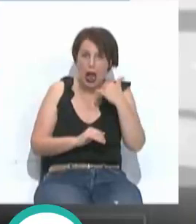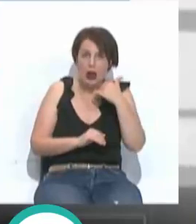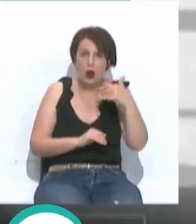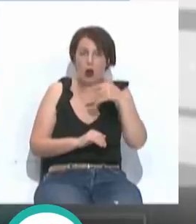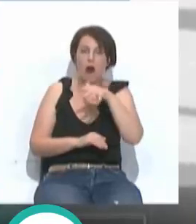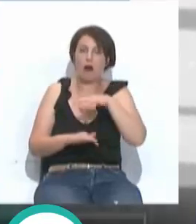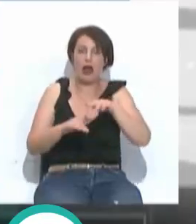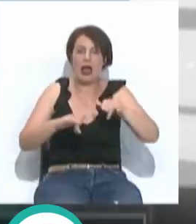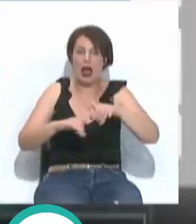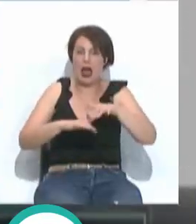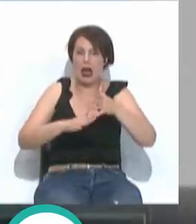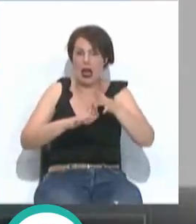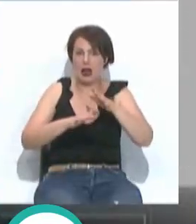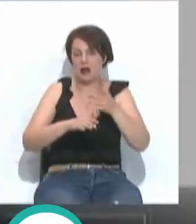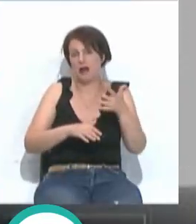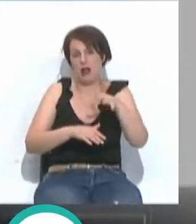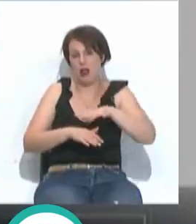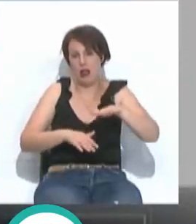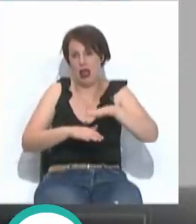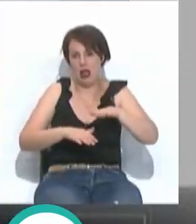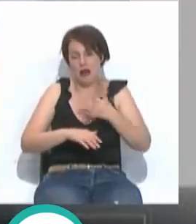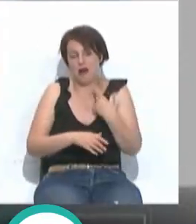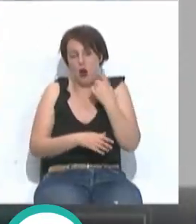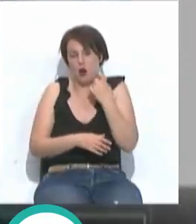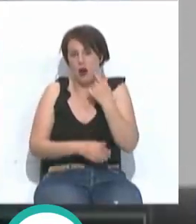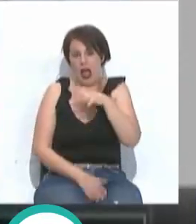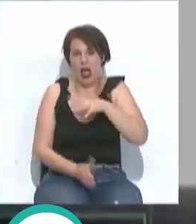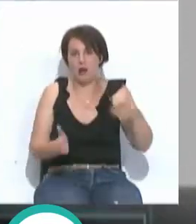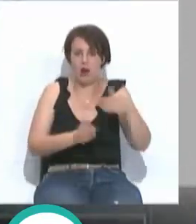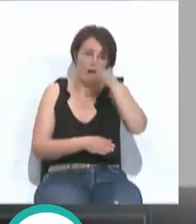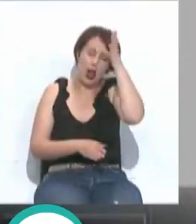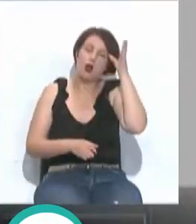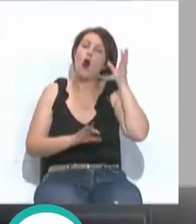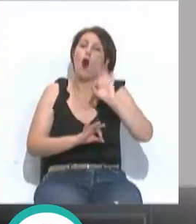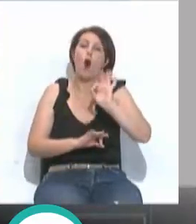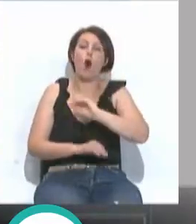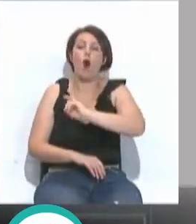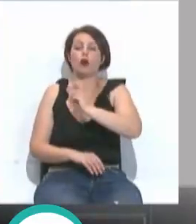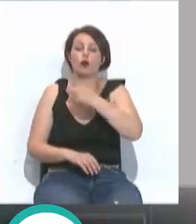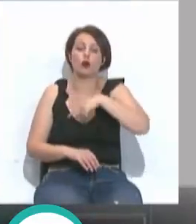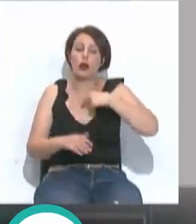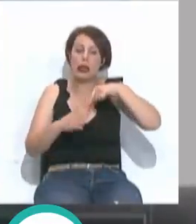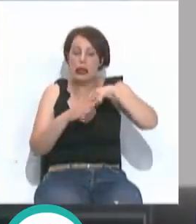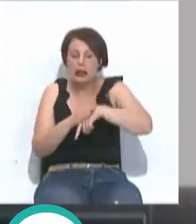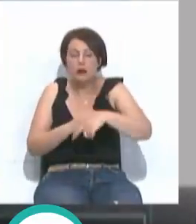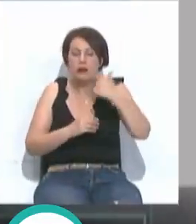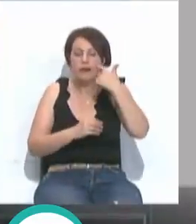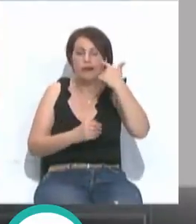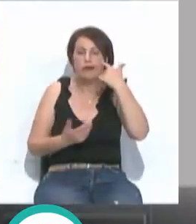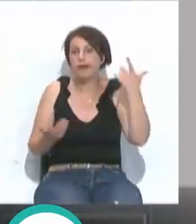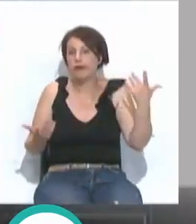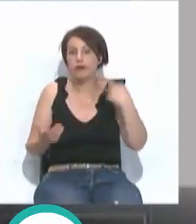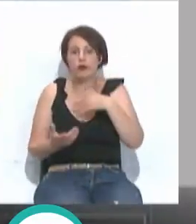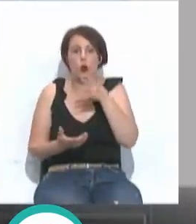en la valla de la caleta. De forma habitual en verano hacia otro tipo de hipótesis las que iremos profundizando a la hora de determinar